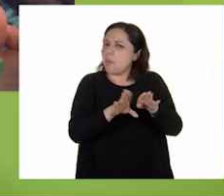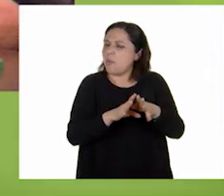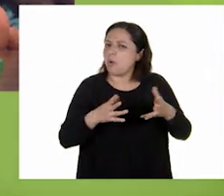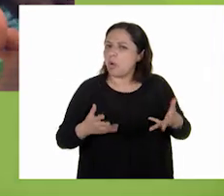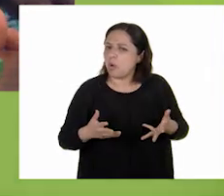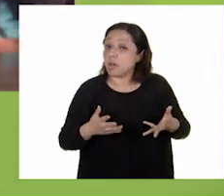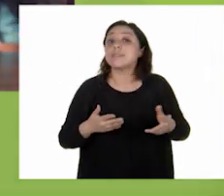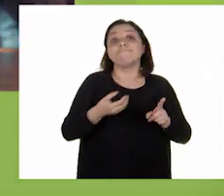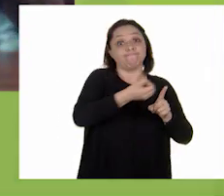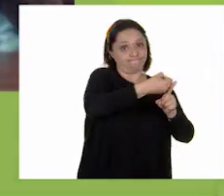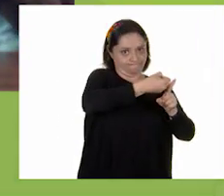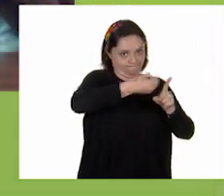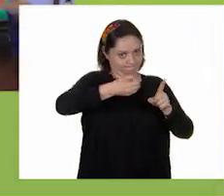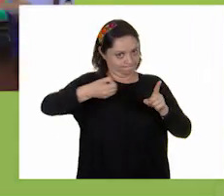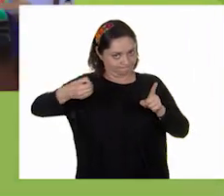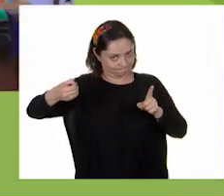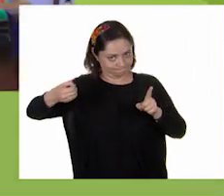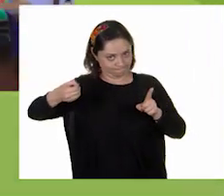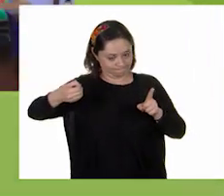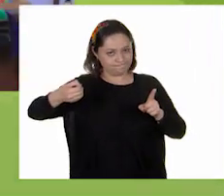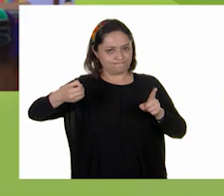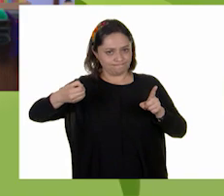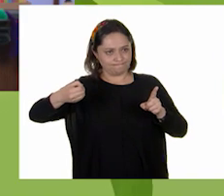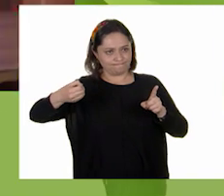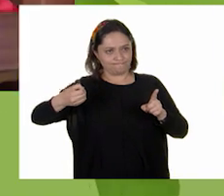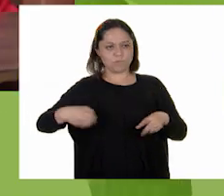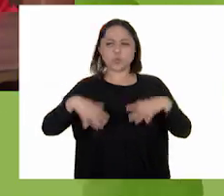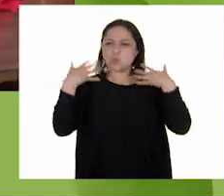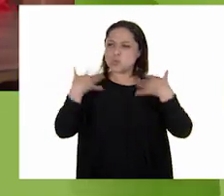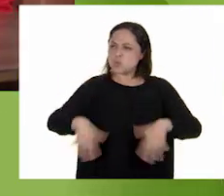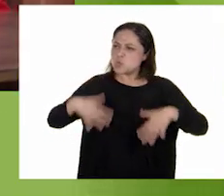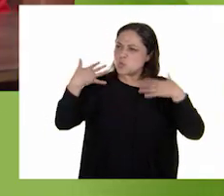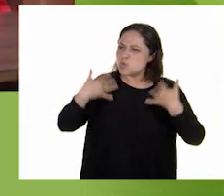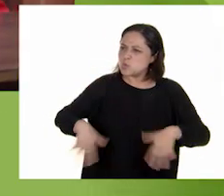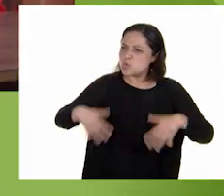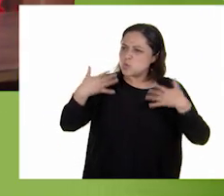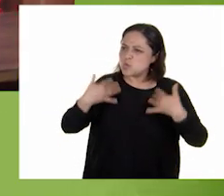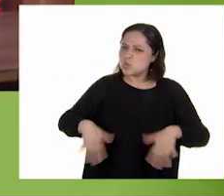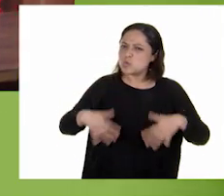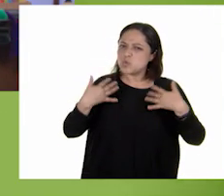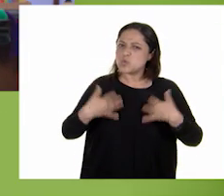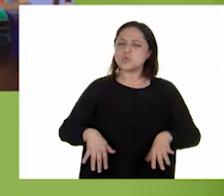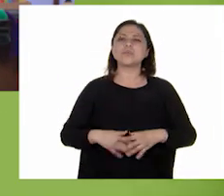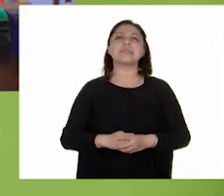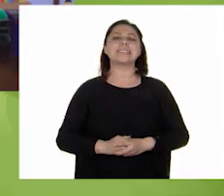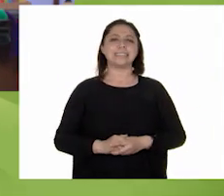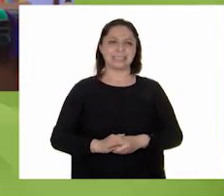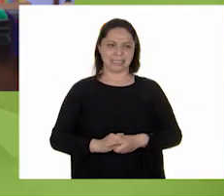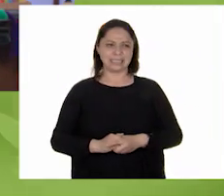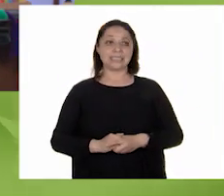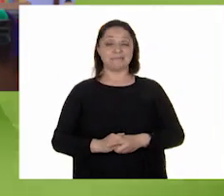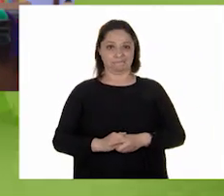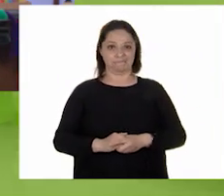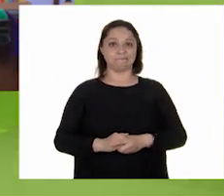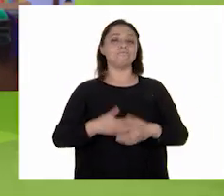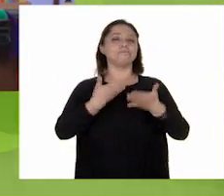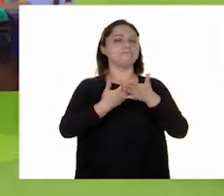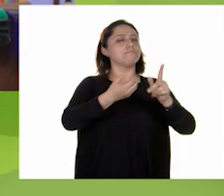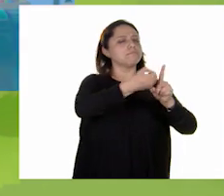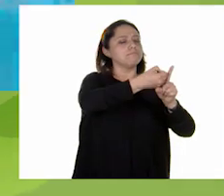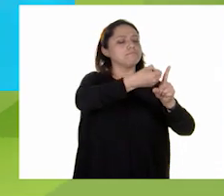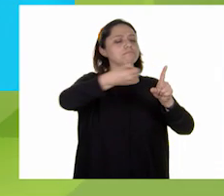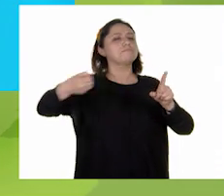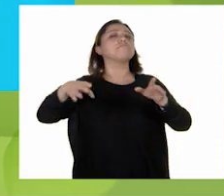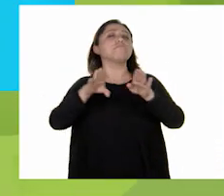orden. ¡Guau, de perro! ¡Carmelita es maga! Y para dar un orden, lo